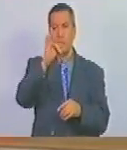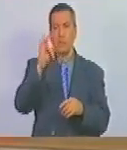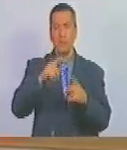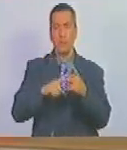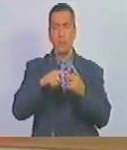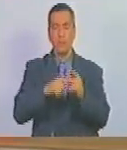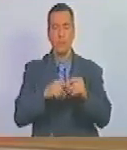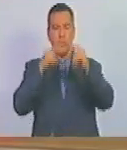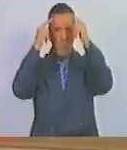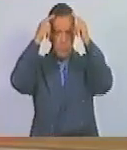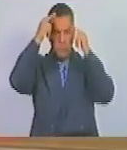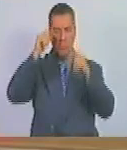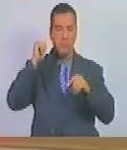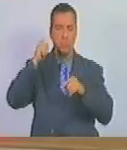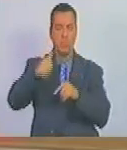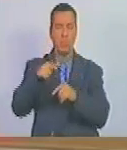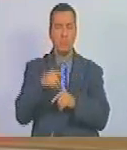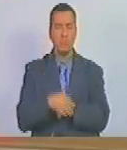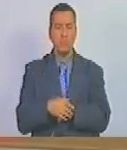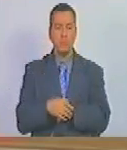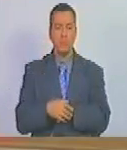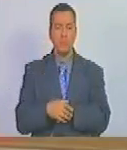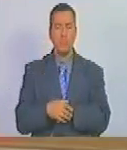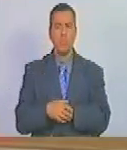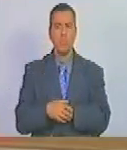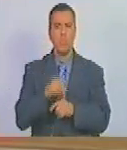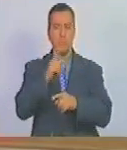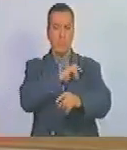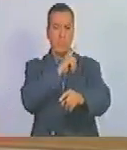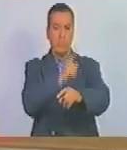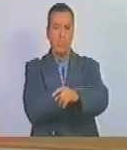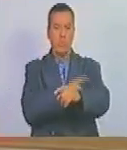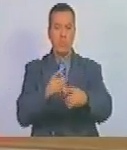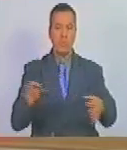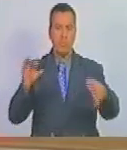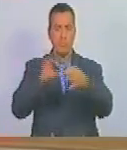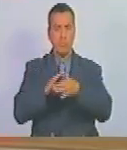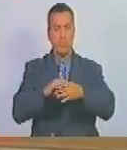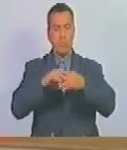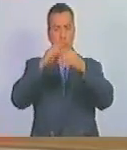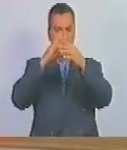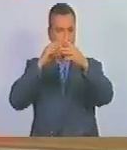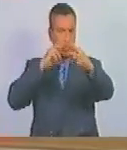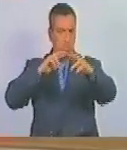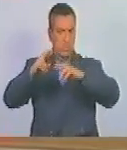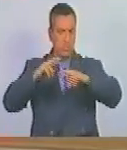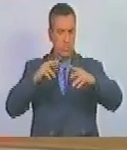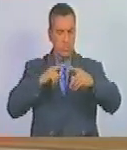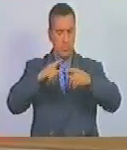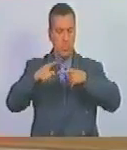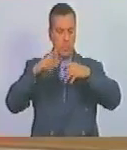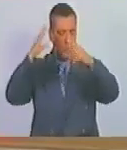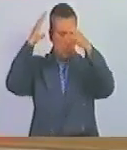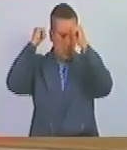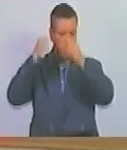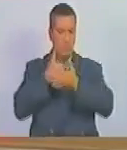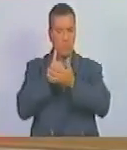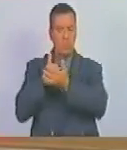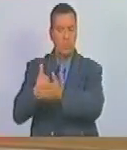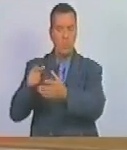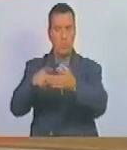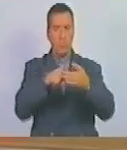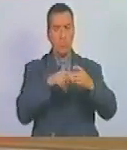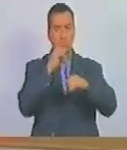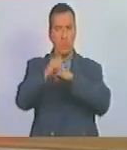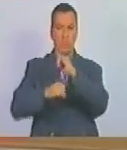yacet comandante hugo rafael chávez frías fortaleciendo los lazos diplomáticos de cooperación y solidaridad